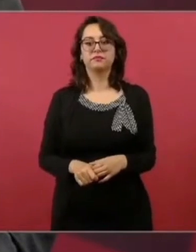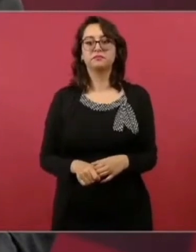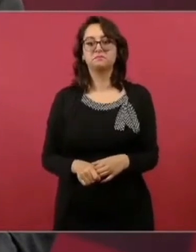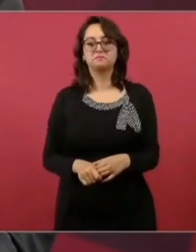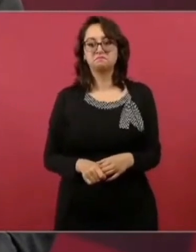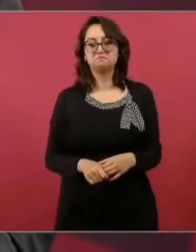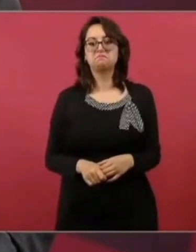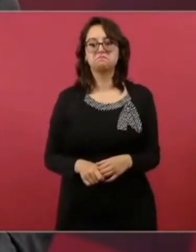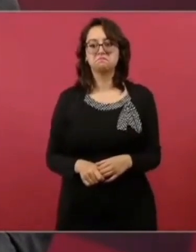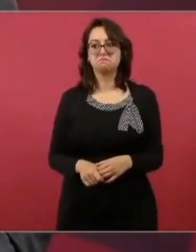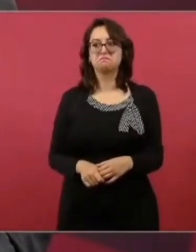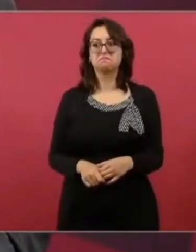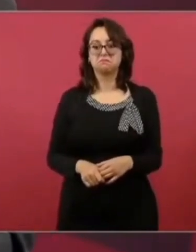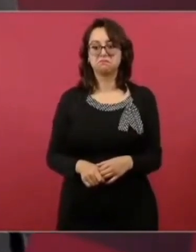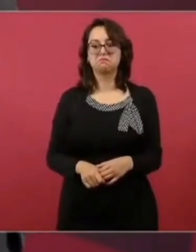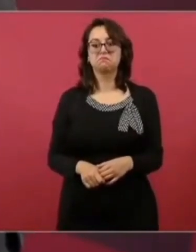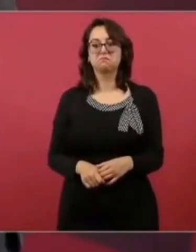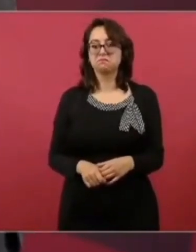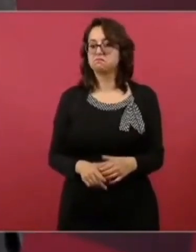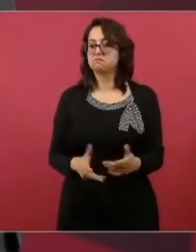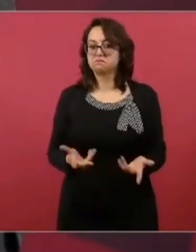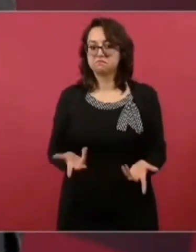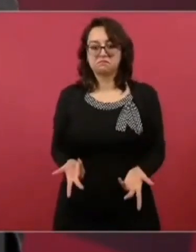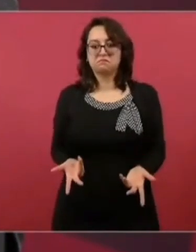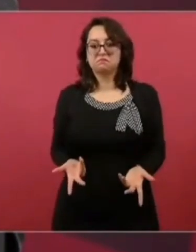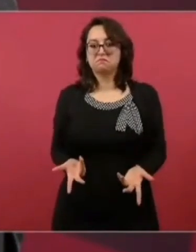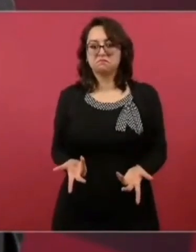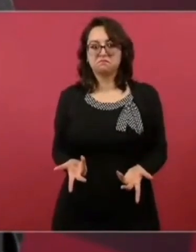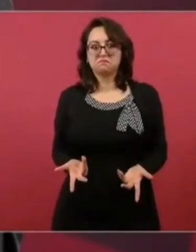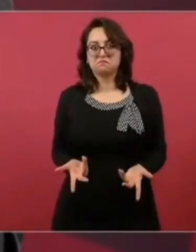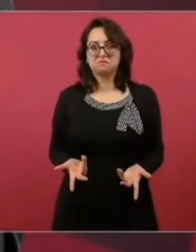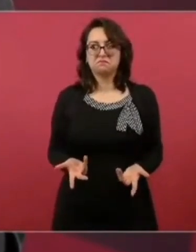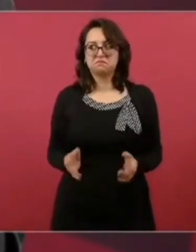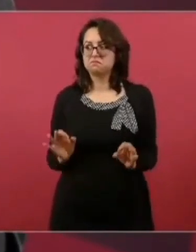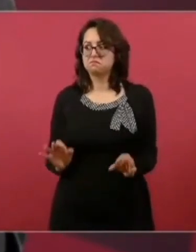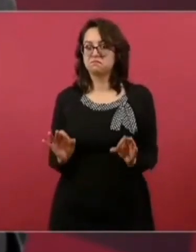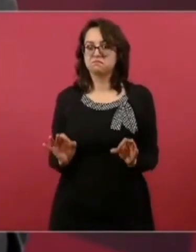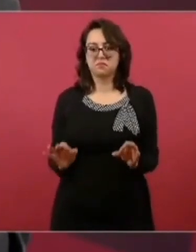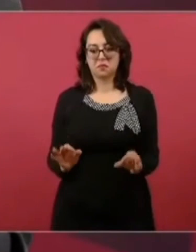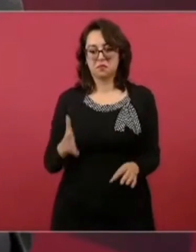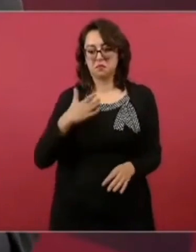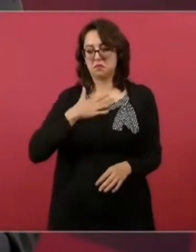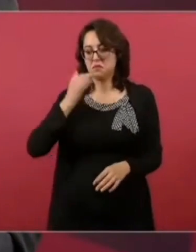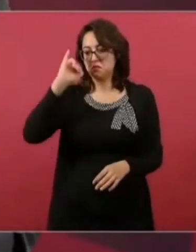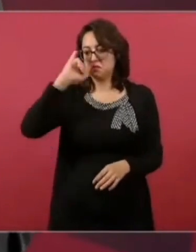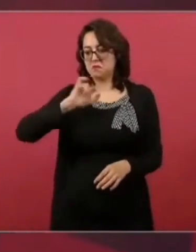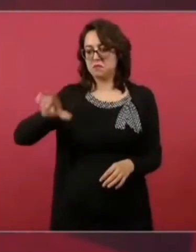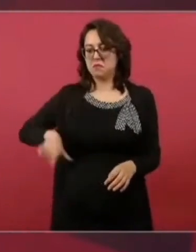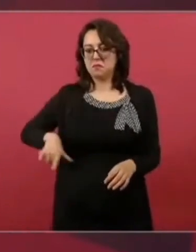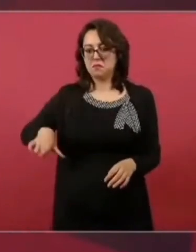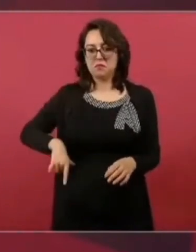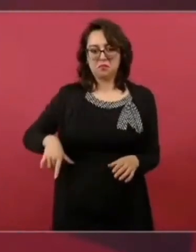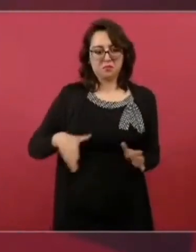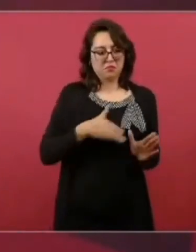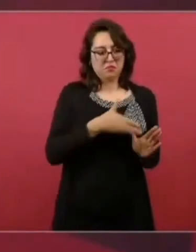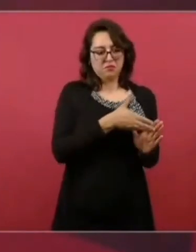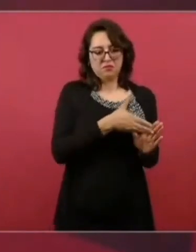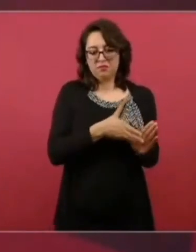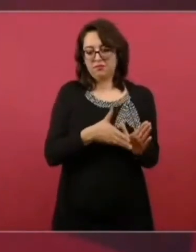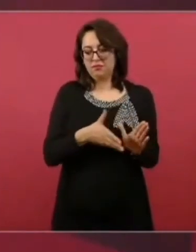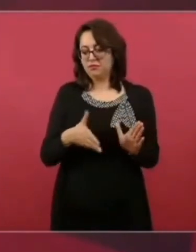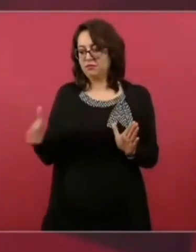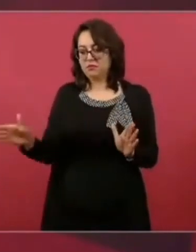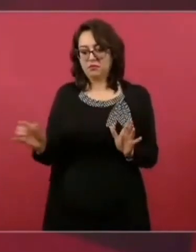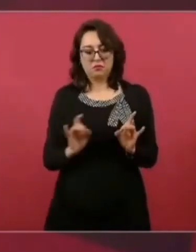Ahí, aquí sí, y en todos lados, pero aquí, por ejemplo, para el jefe de gobierno de la ciudad,